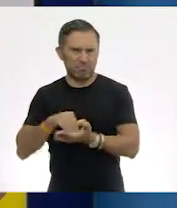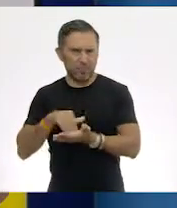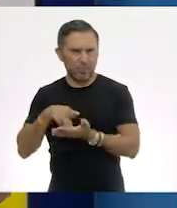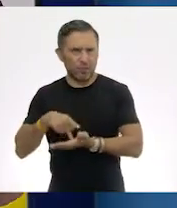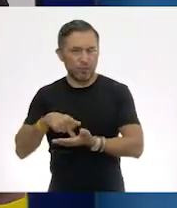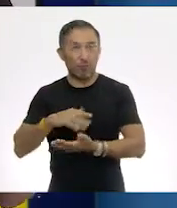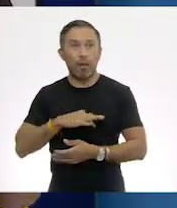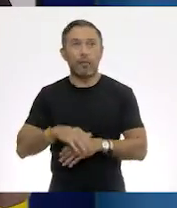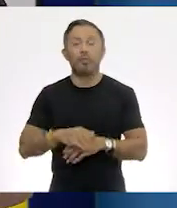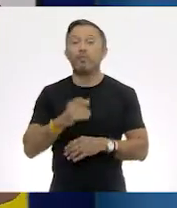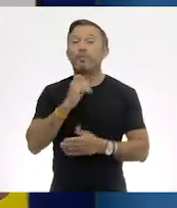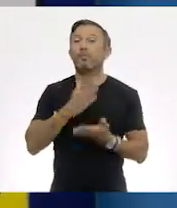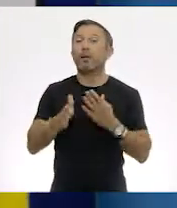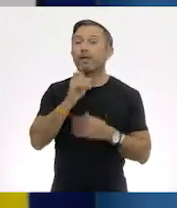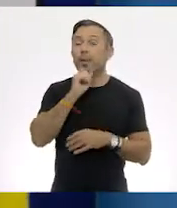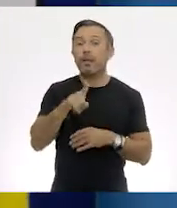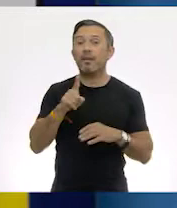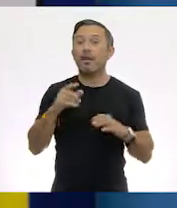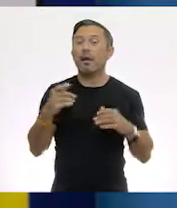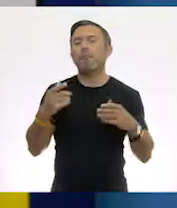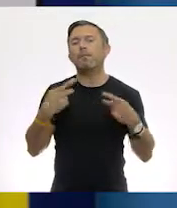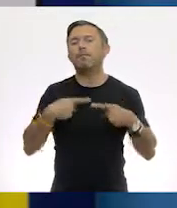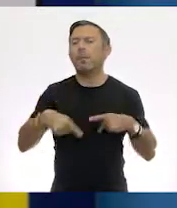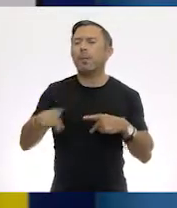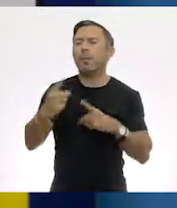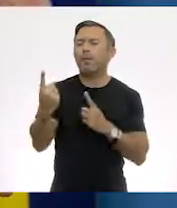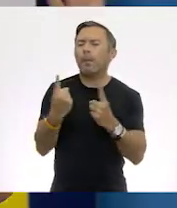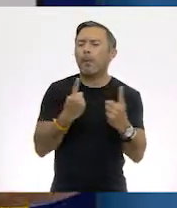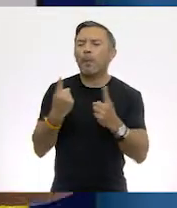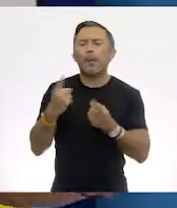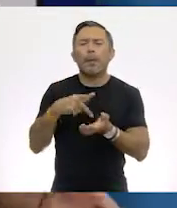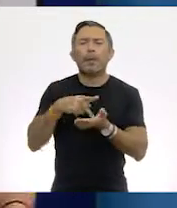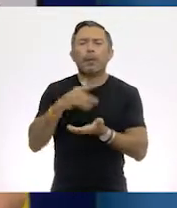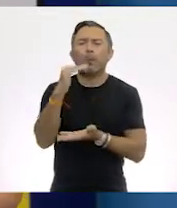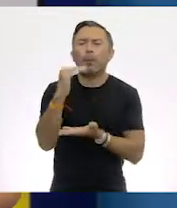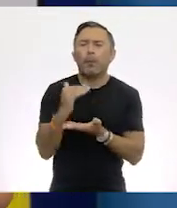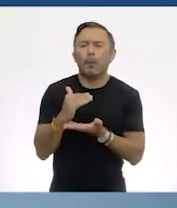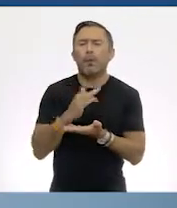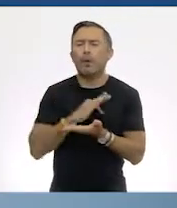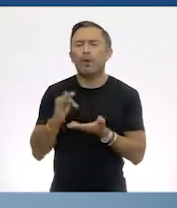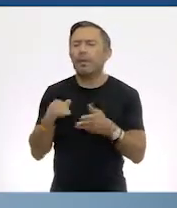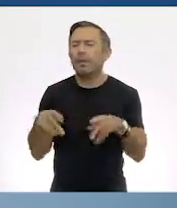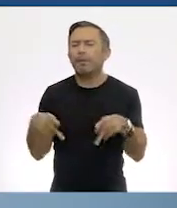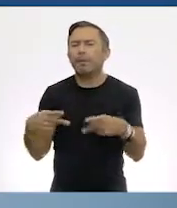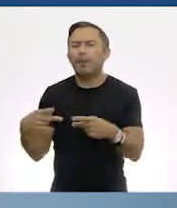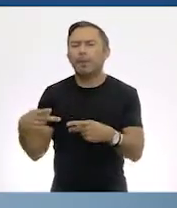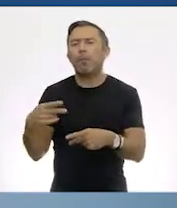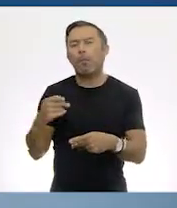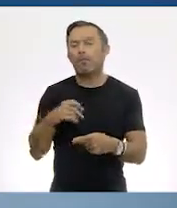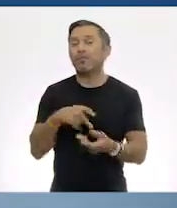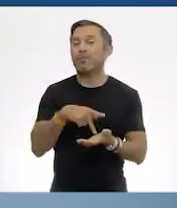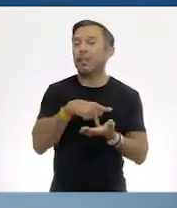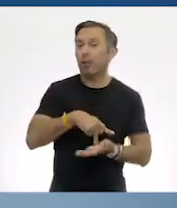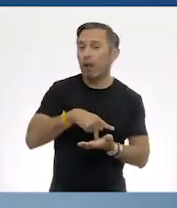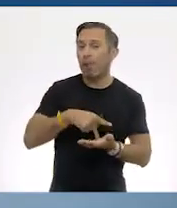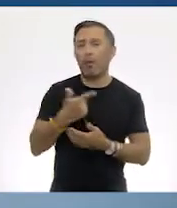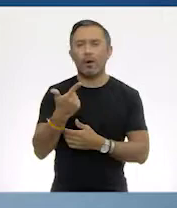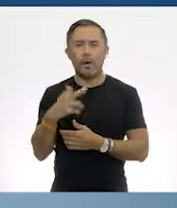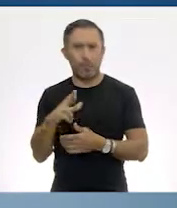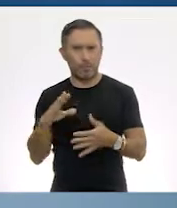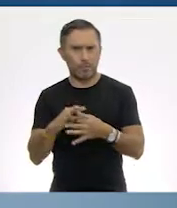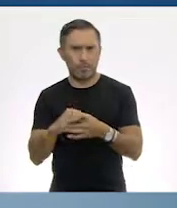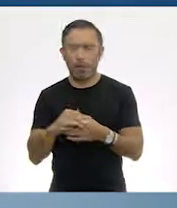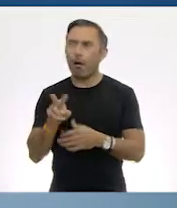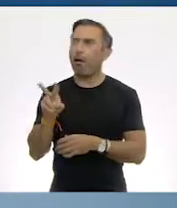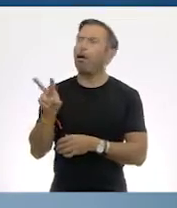menudeo, podemos deducir la relación entre kilogramo y gramo. ¡Otro tema de matemáticas